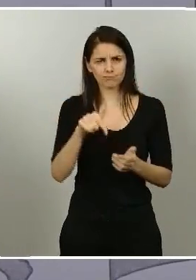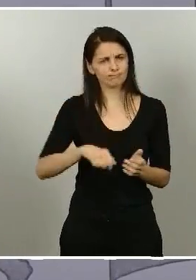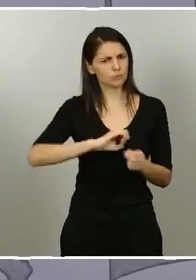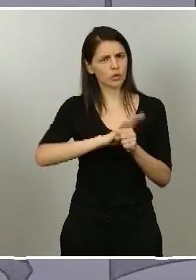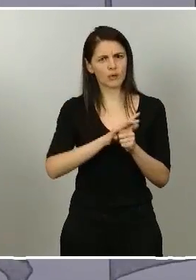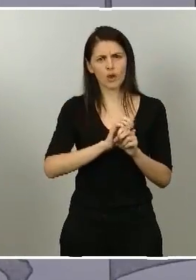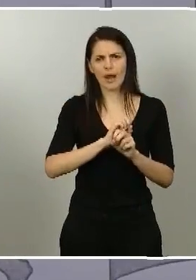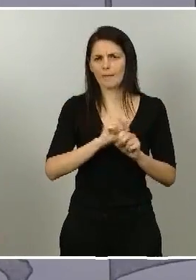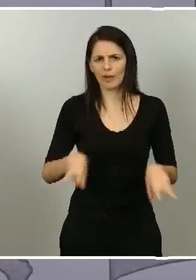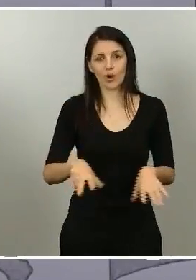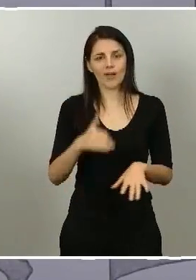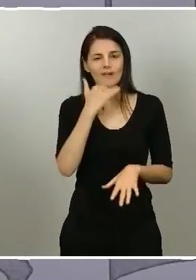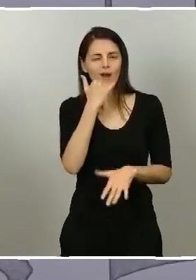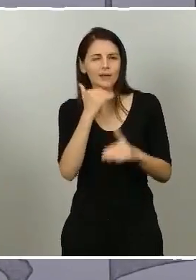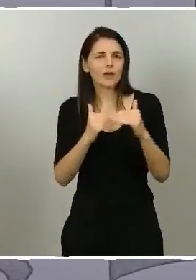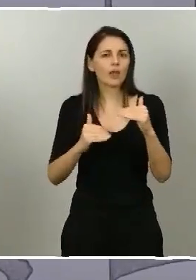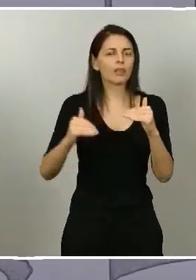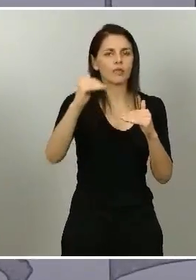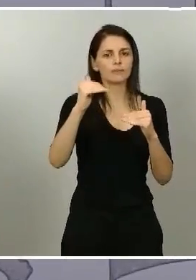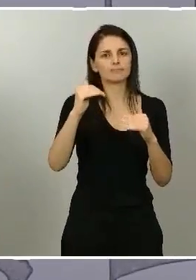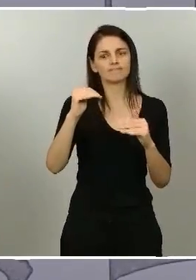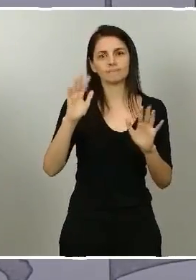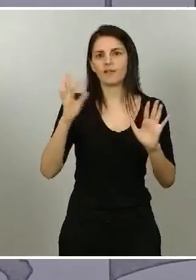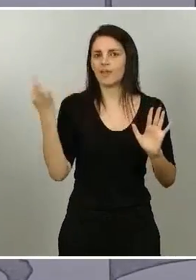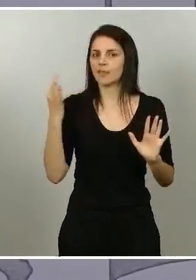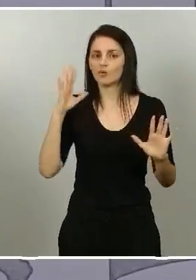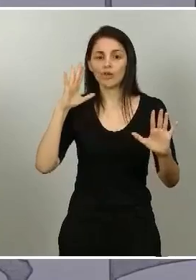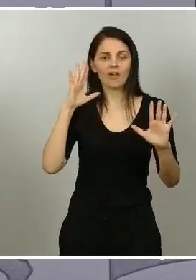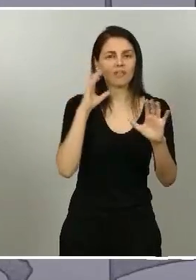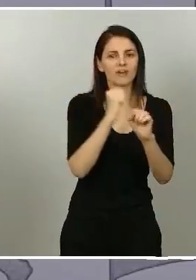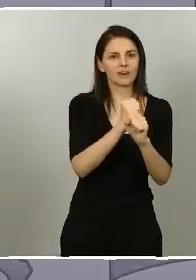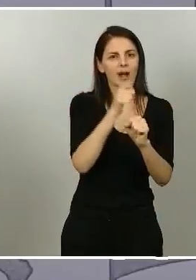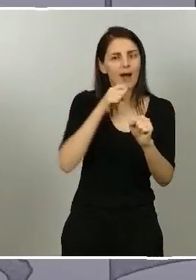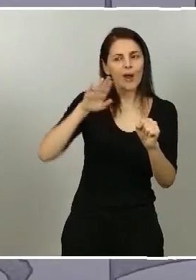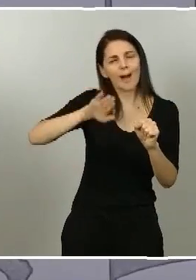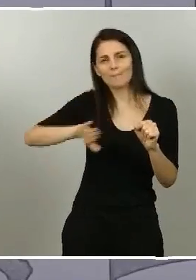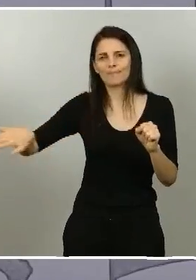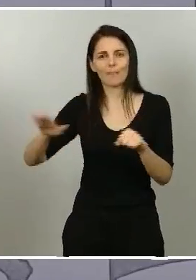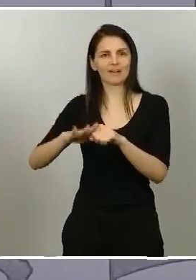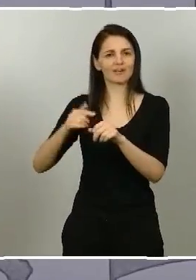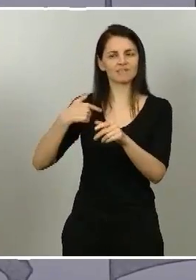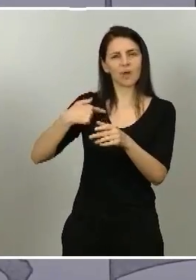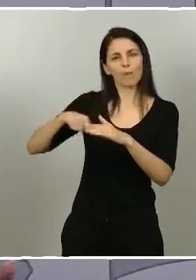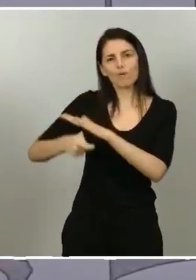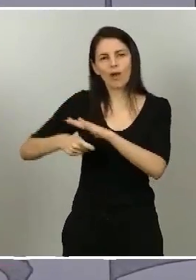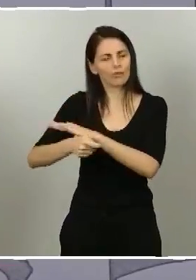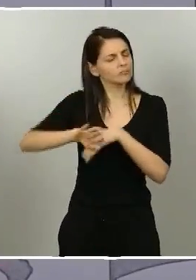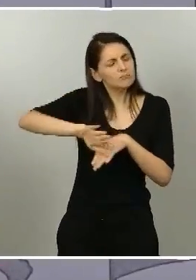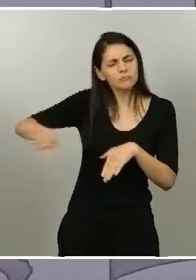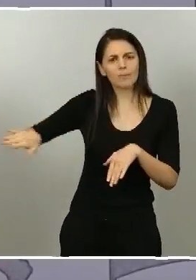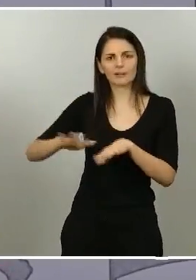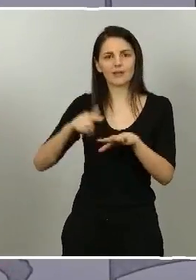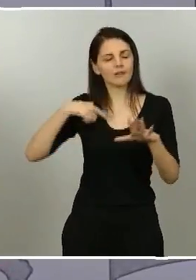por el griterío, tampoco por la provocación y que centremos toda nuestra atención y toda nuestra referencia en figuras